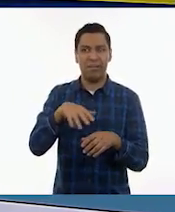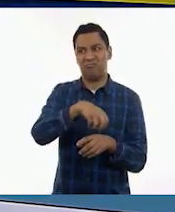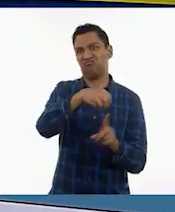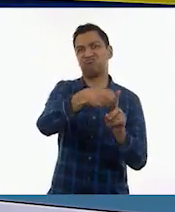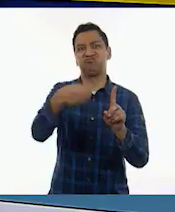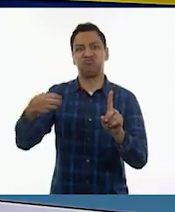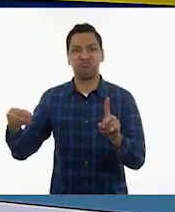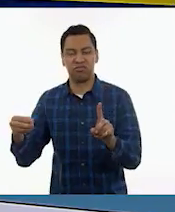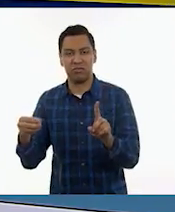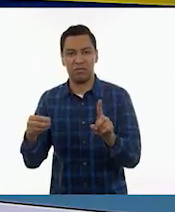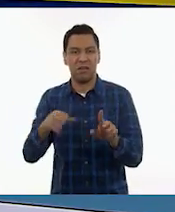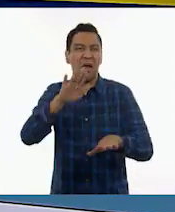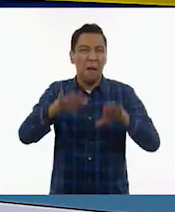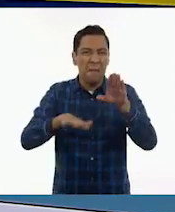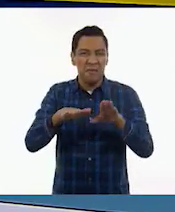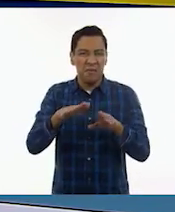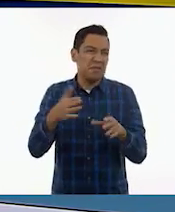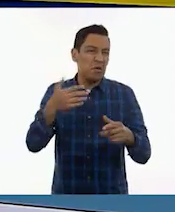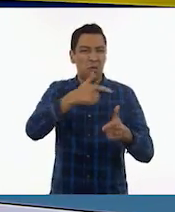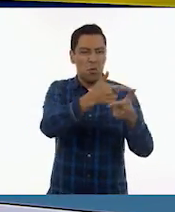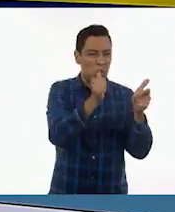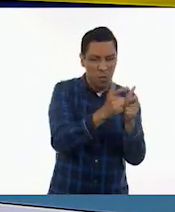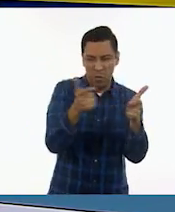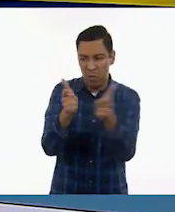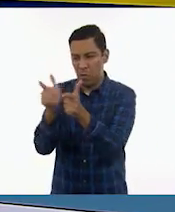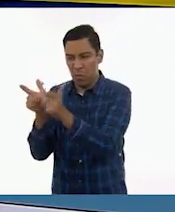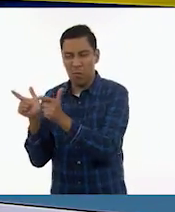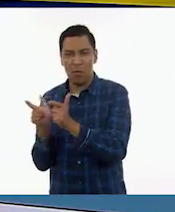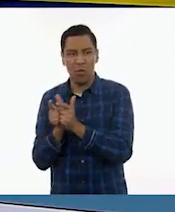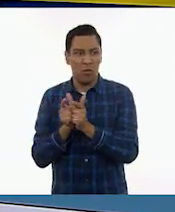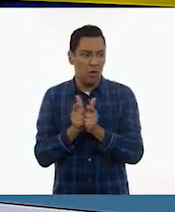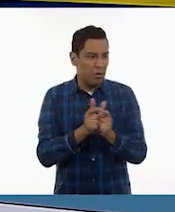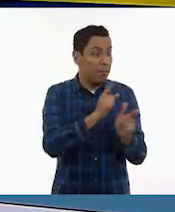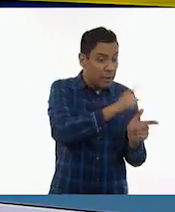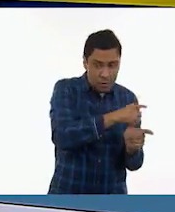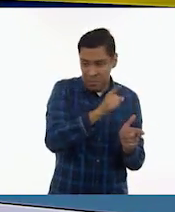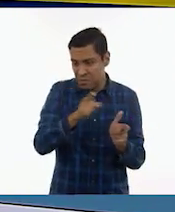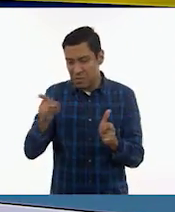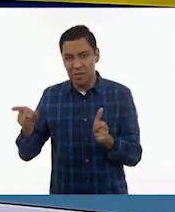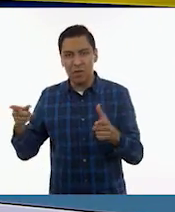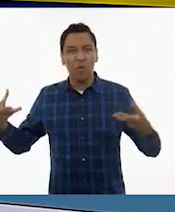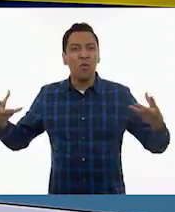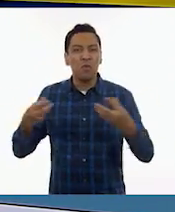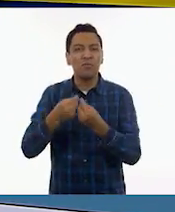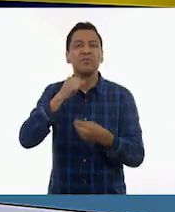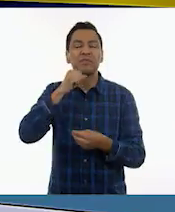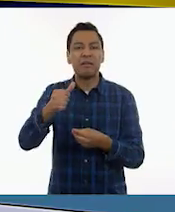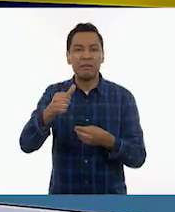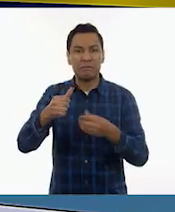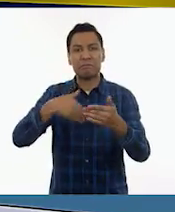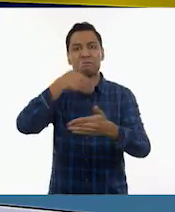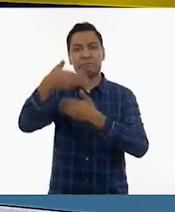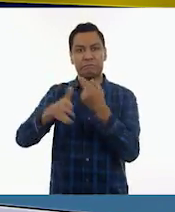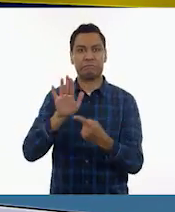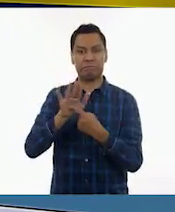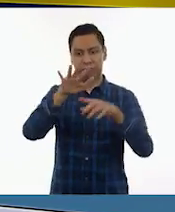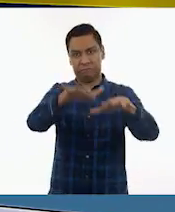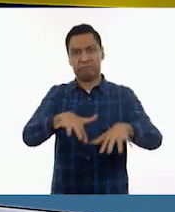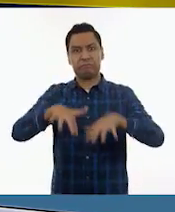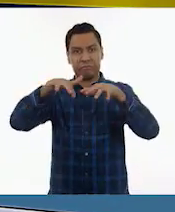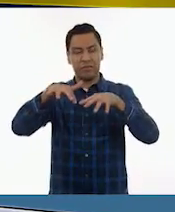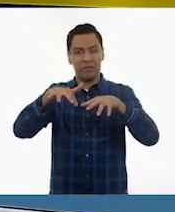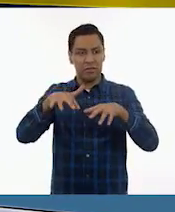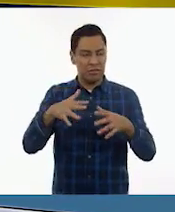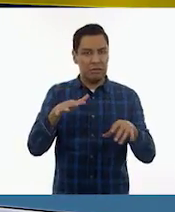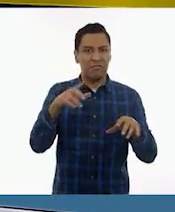sextos, y luego quintos, y luego primeros, pero no tenemos un ensayo general, a lo mejor esa puede ser la razón de que el evento no brille. En cambio, cuando nos